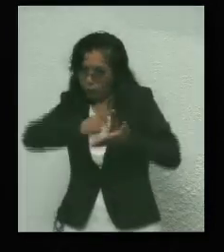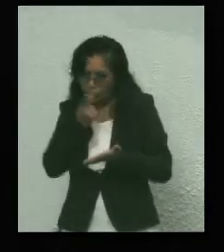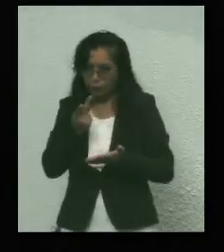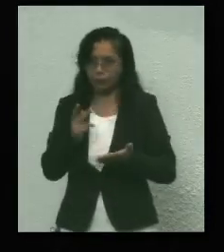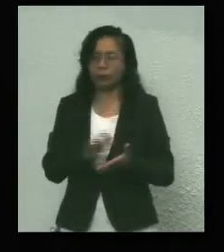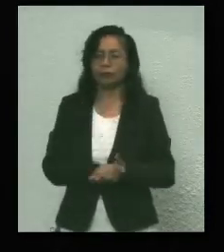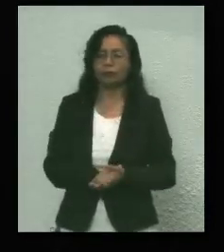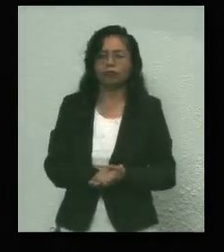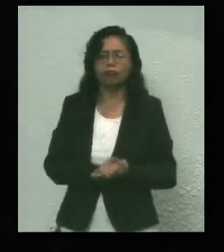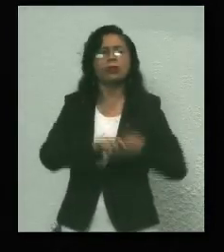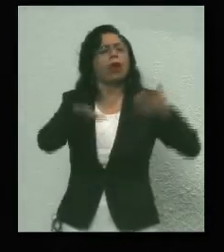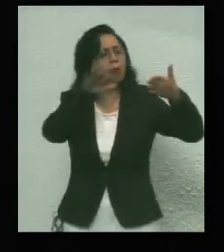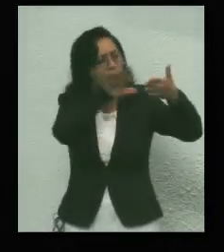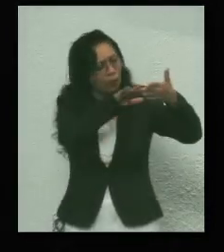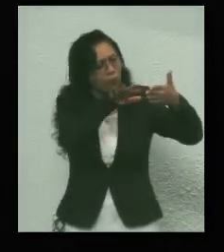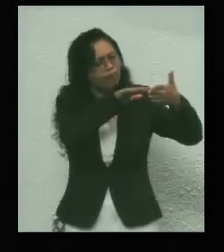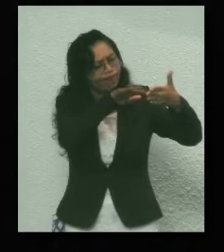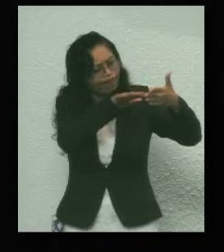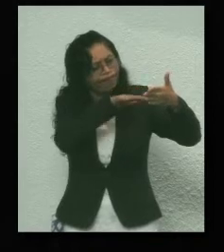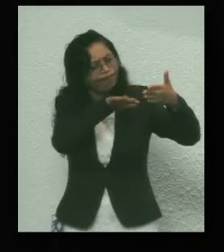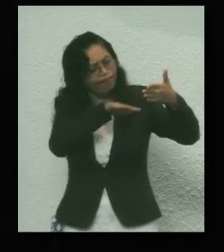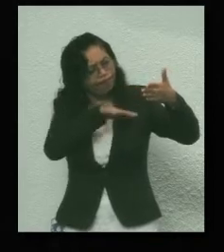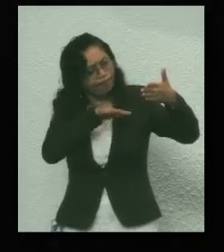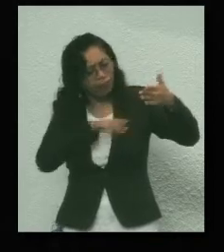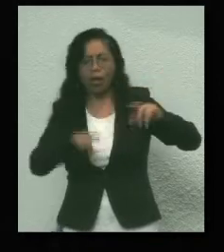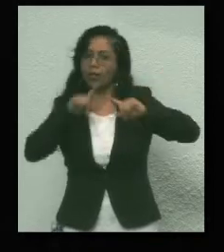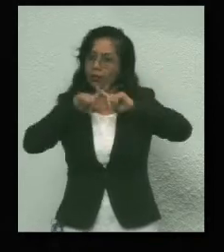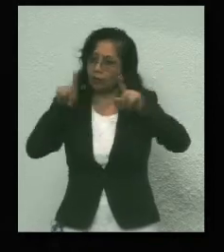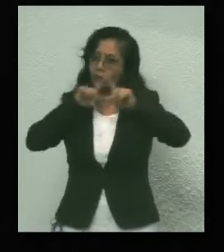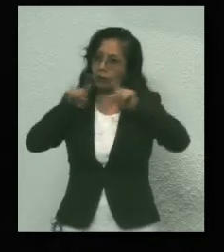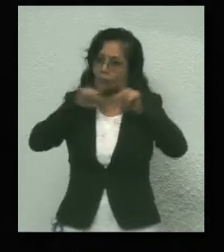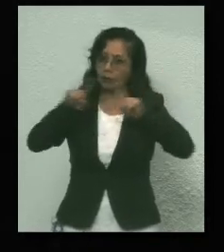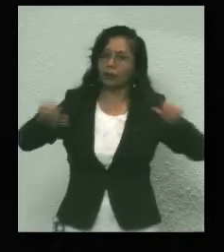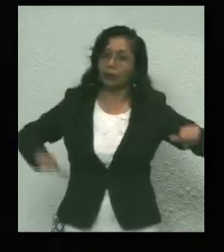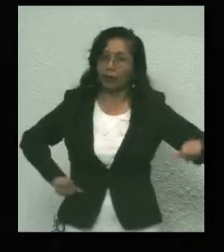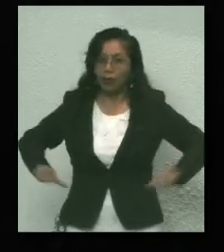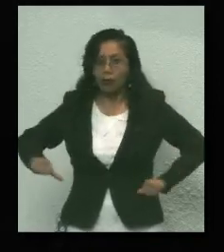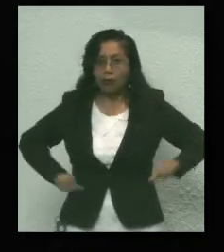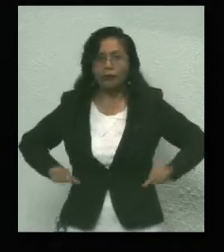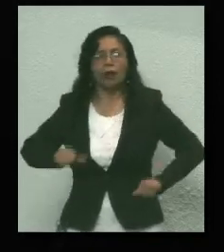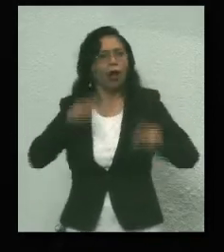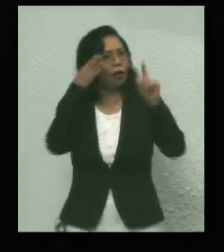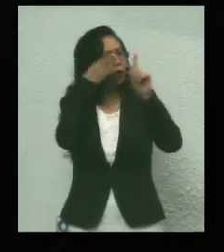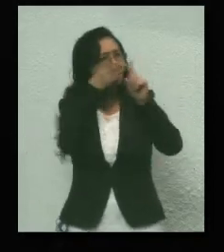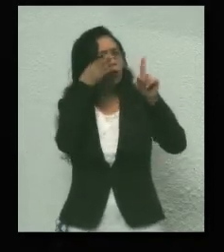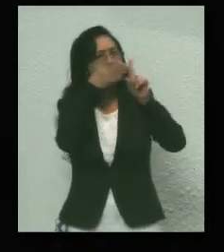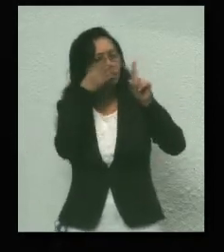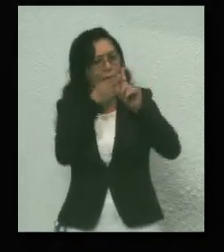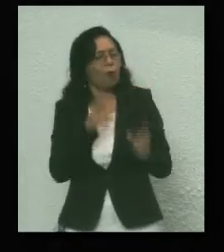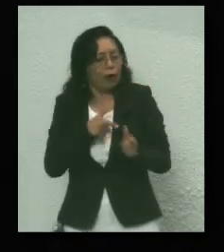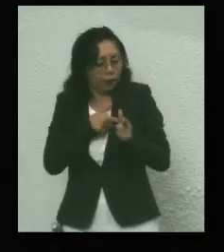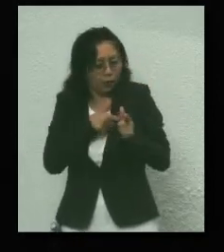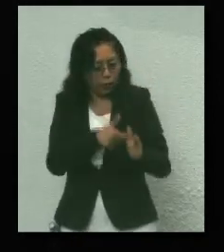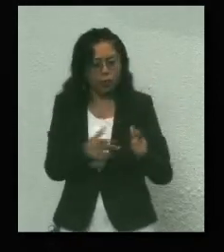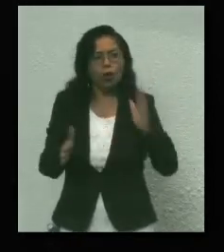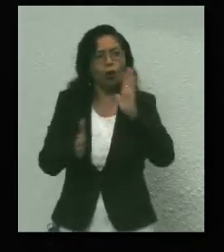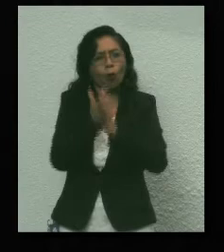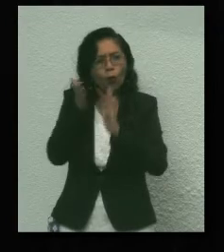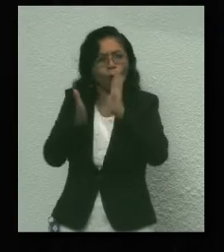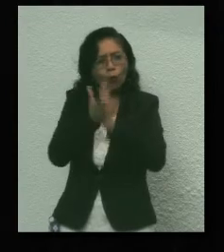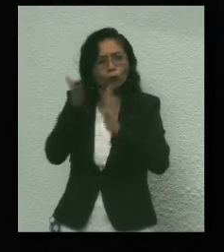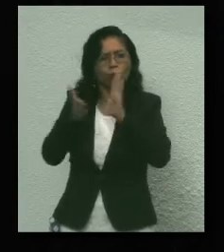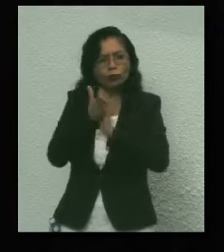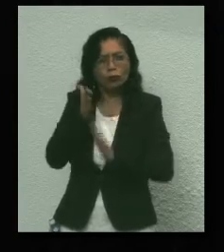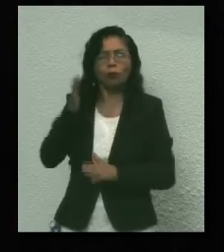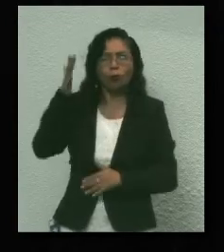analizará a detalle las acciones emprendidas, los retos y áreas de oportunidad que hay para seguir construyendo un mejor